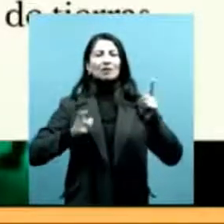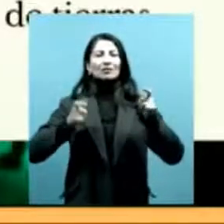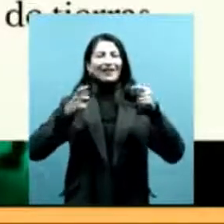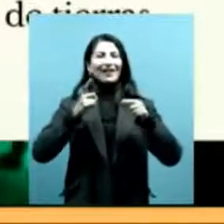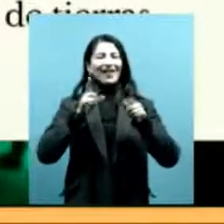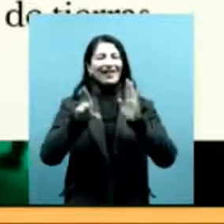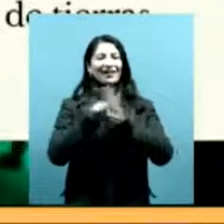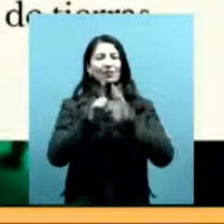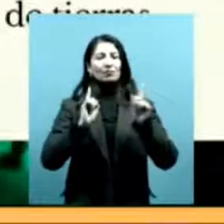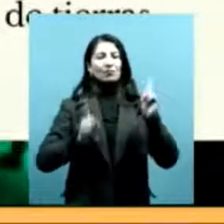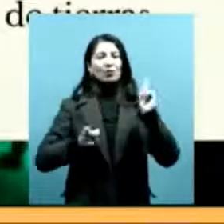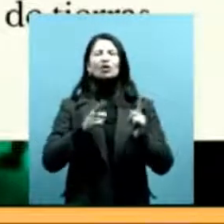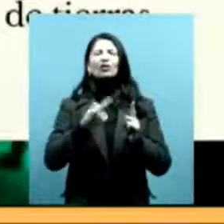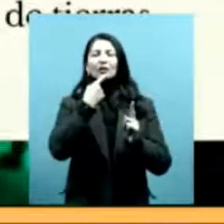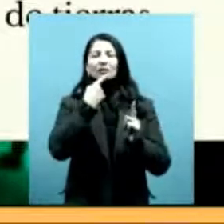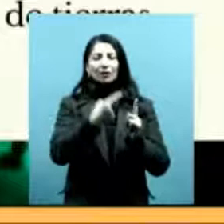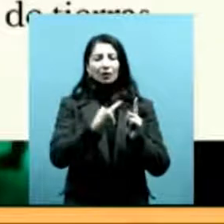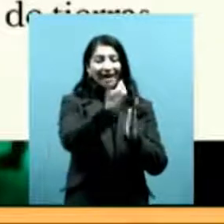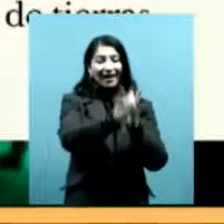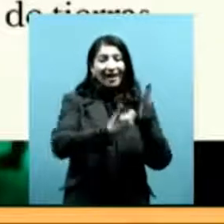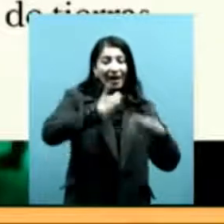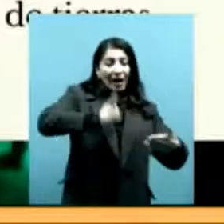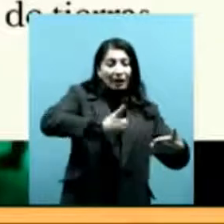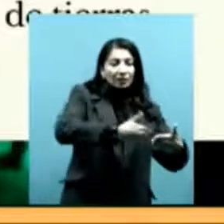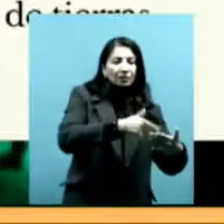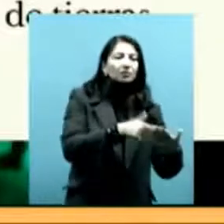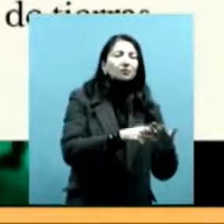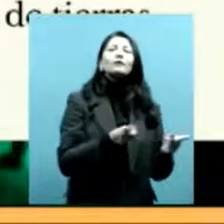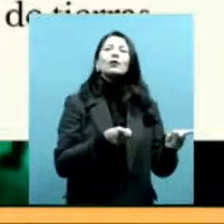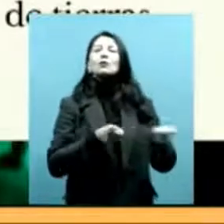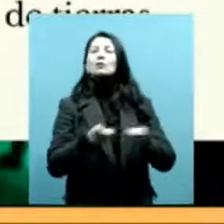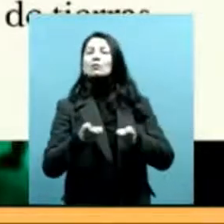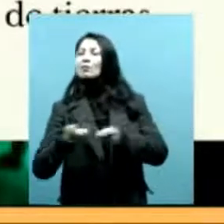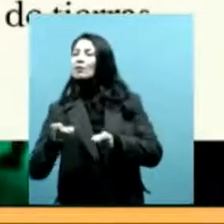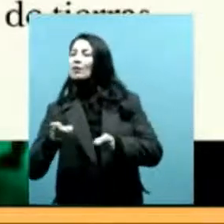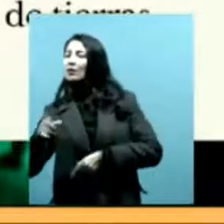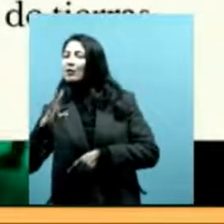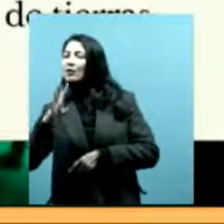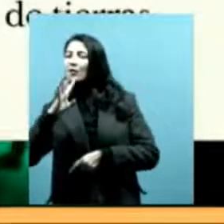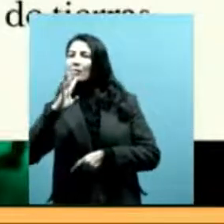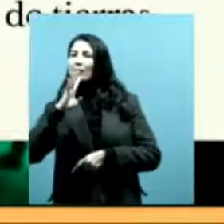la burocracia, lo que van haciendo es ecualizando, como diría Canclini,